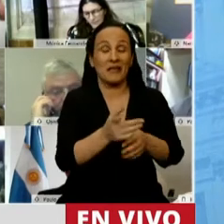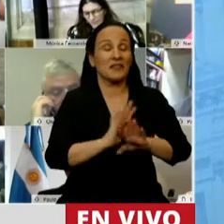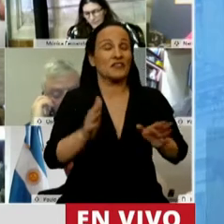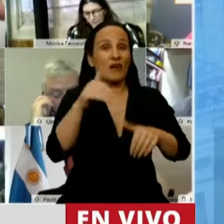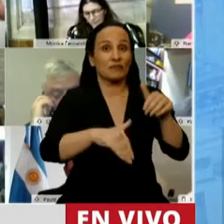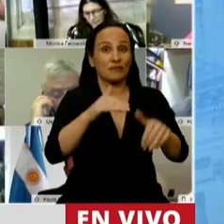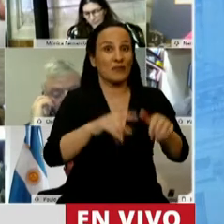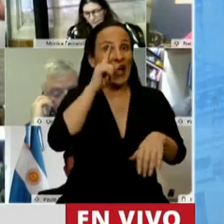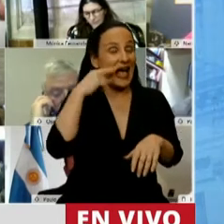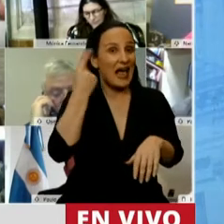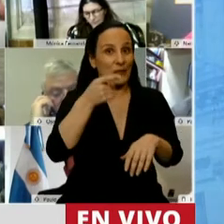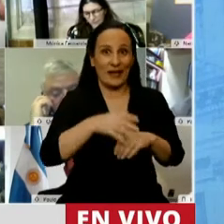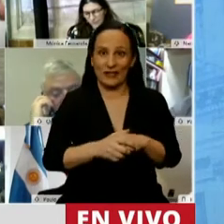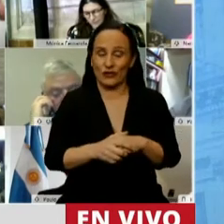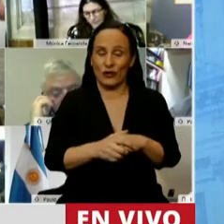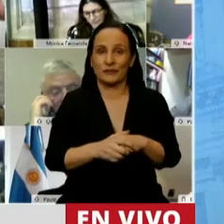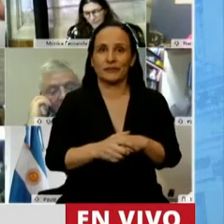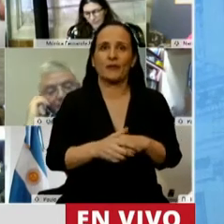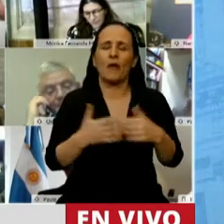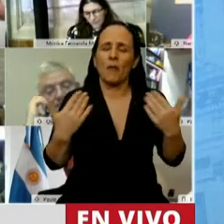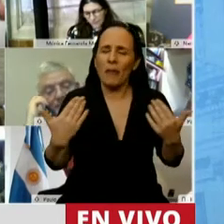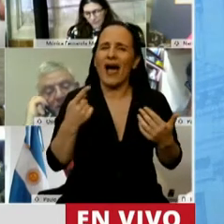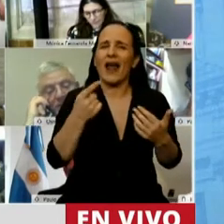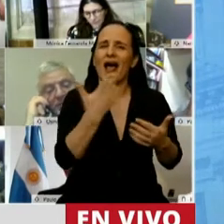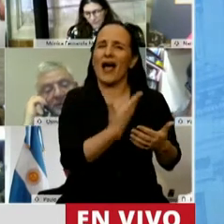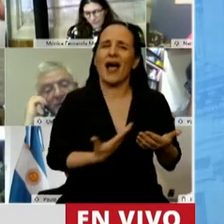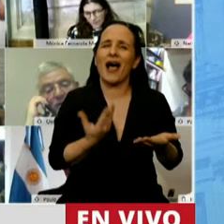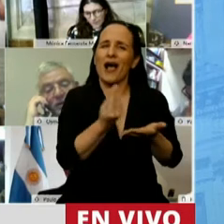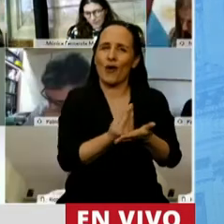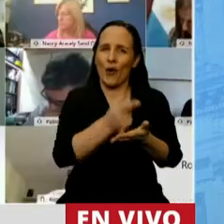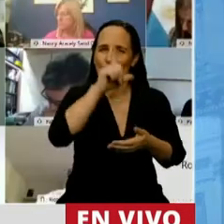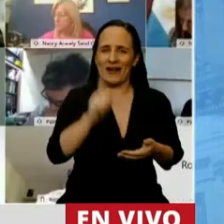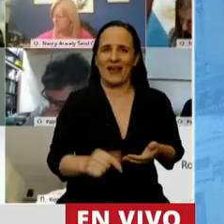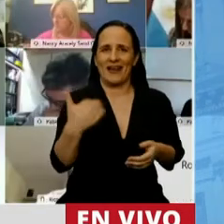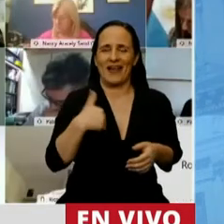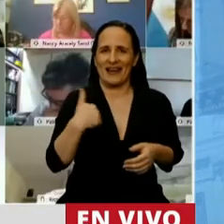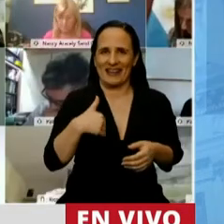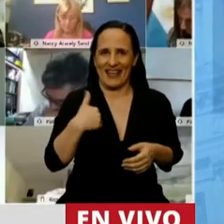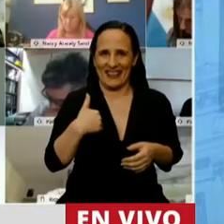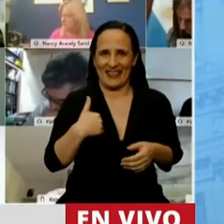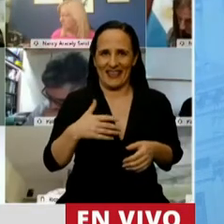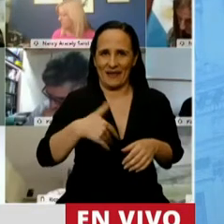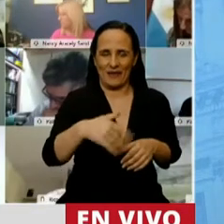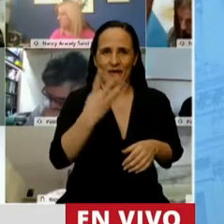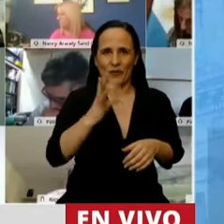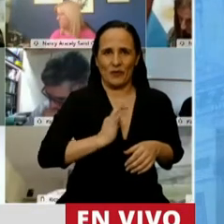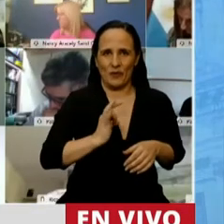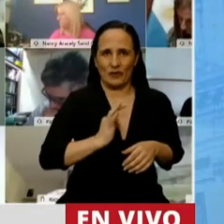Alberto Fernández y Cristina Fernández para gobernar nuestra patria por los siguientes 4 años.